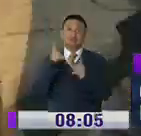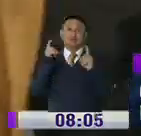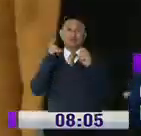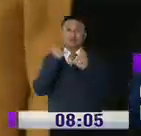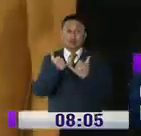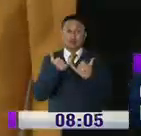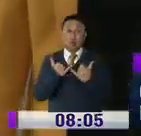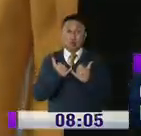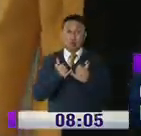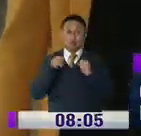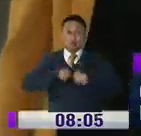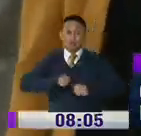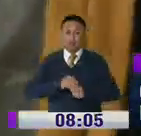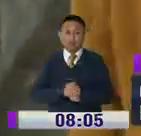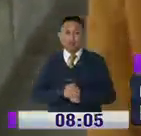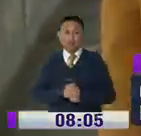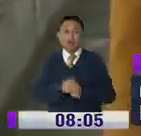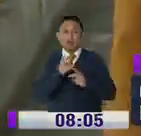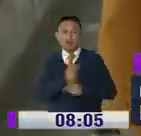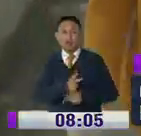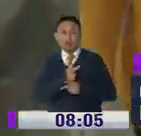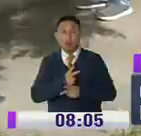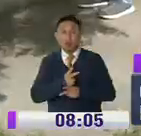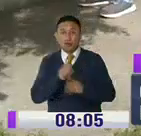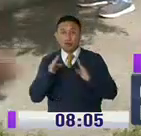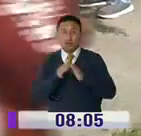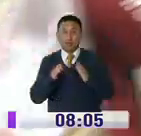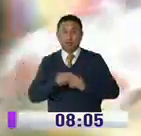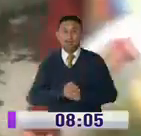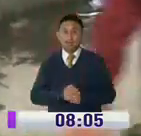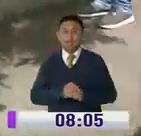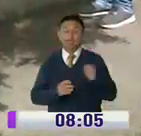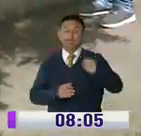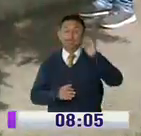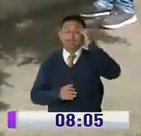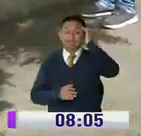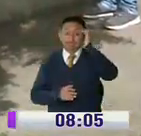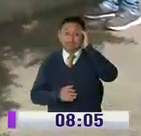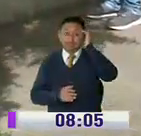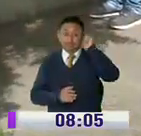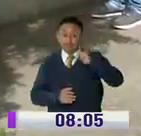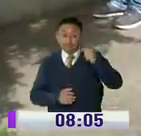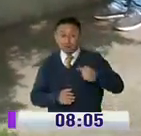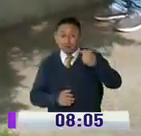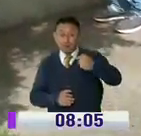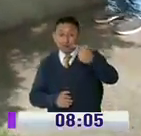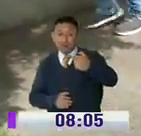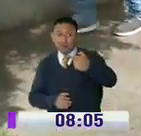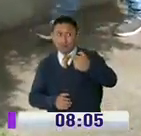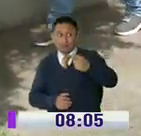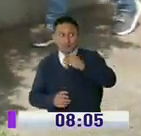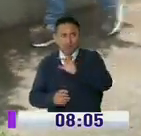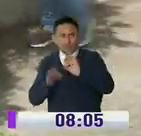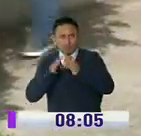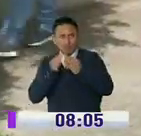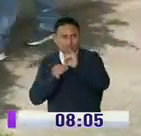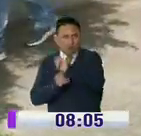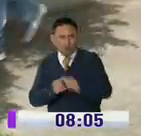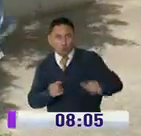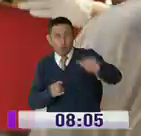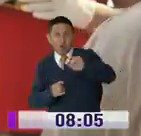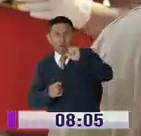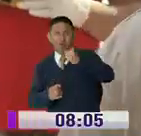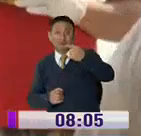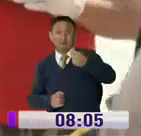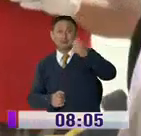pasando, estamos más en el cuidado en nuestro hogar. Preocupación e incertidumbre que se replica en muchas familias. Es también